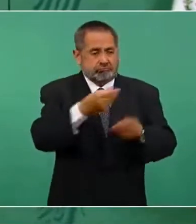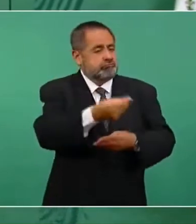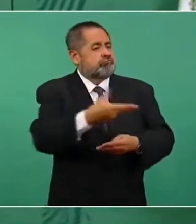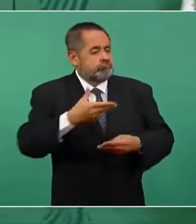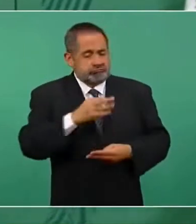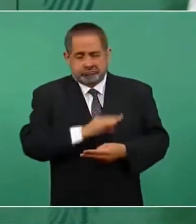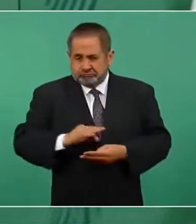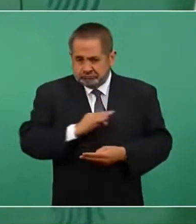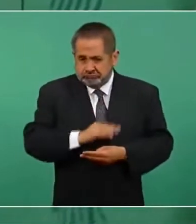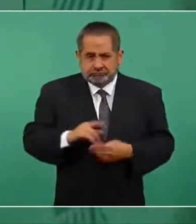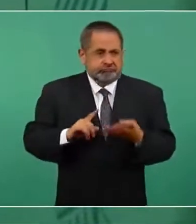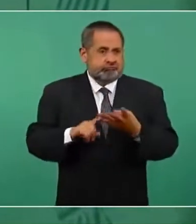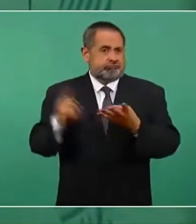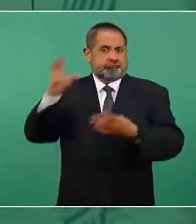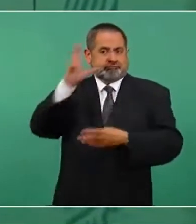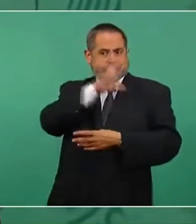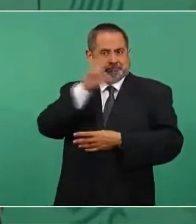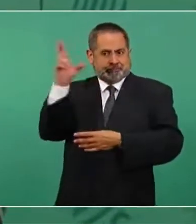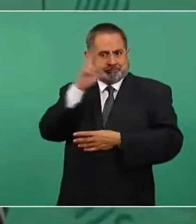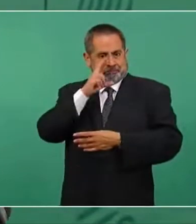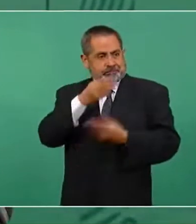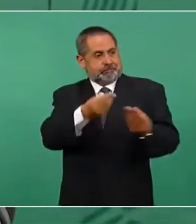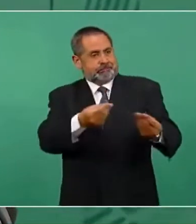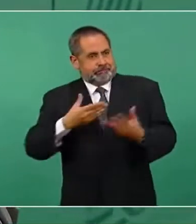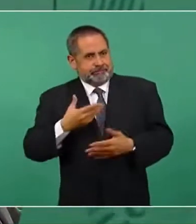esta felicitación de Rusia,